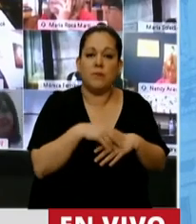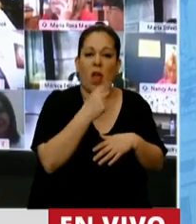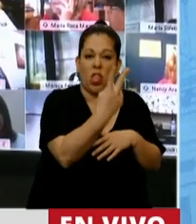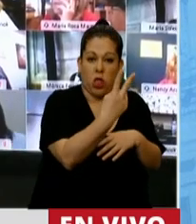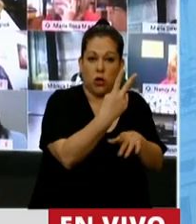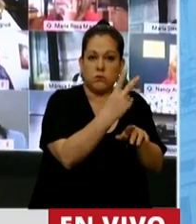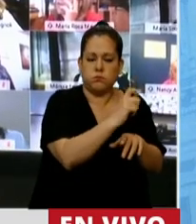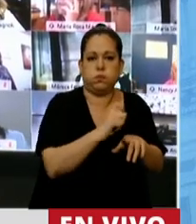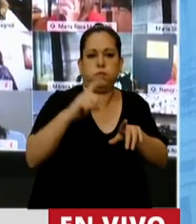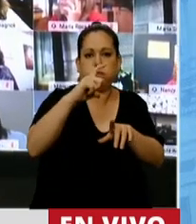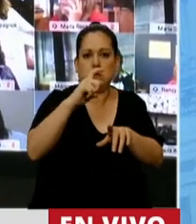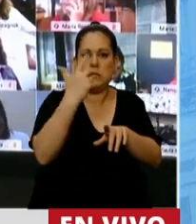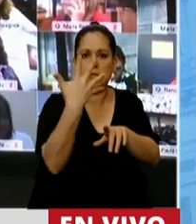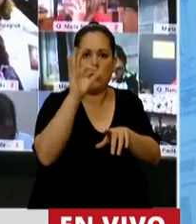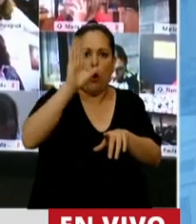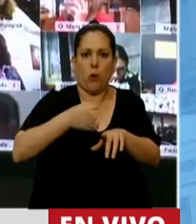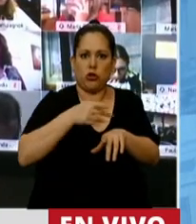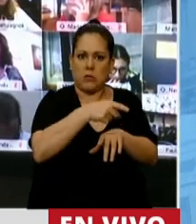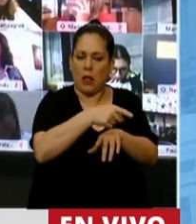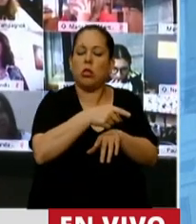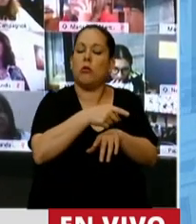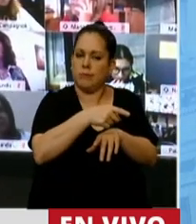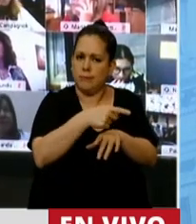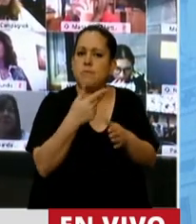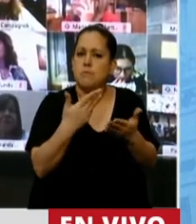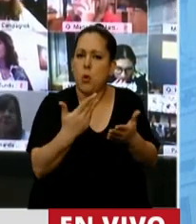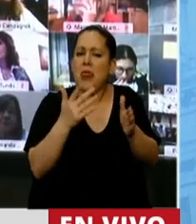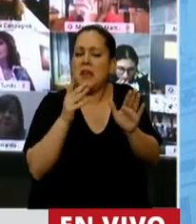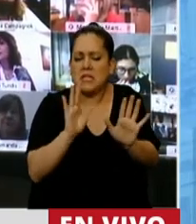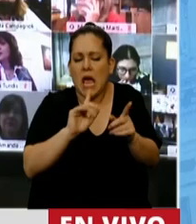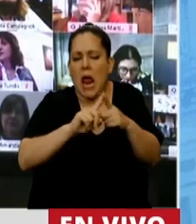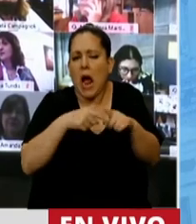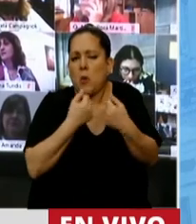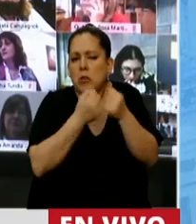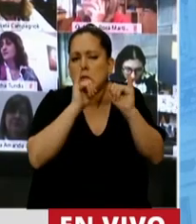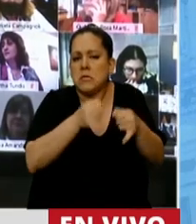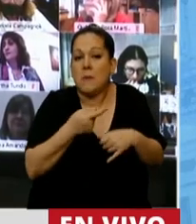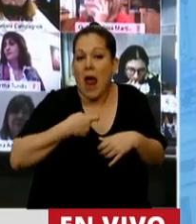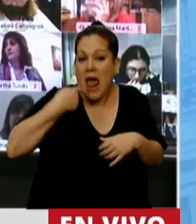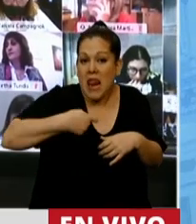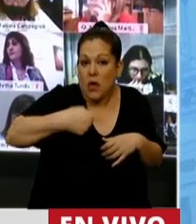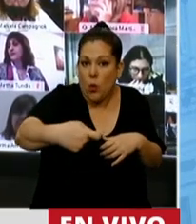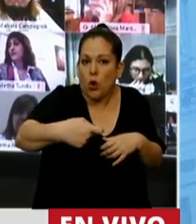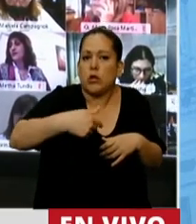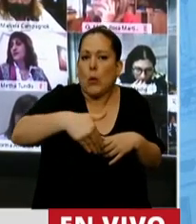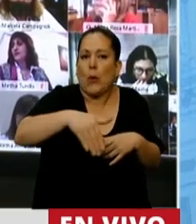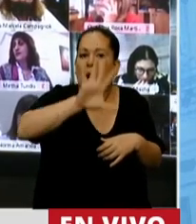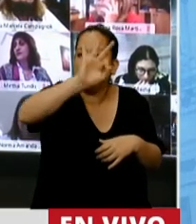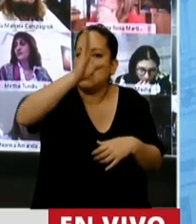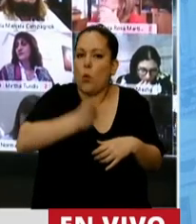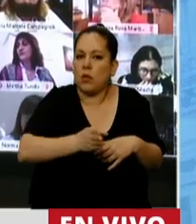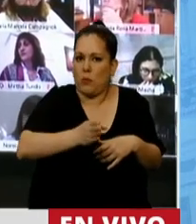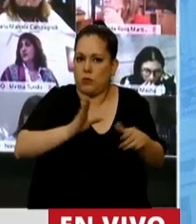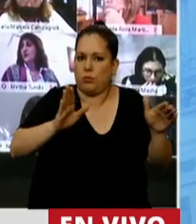2 al 5%, lo cual podemos concordar, pero dice que esta alícuota se reducirá en un 50